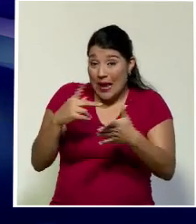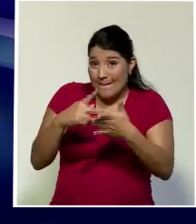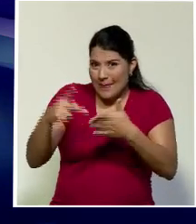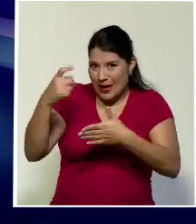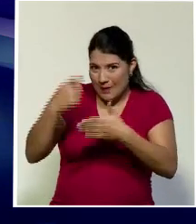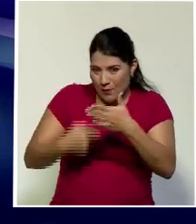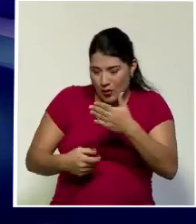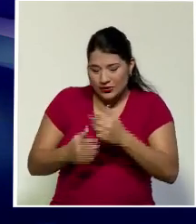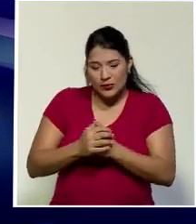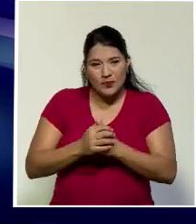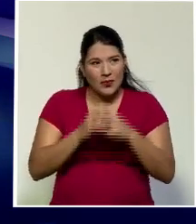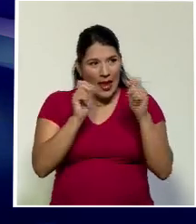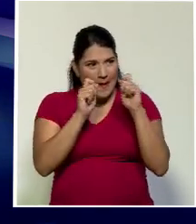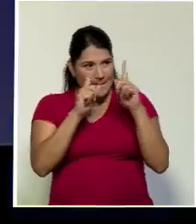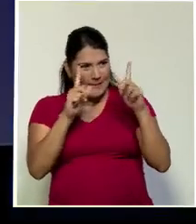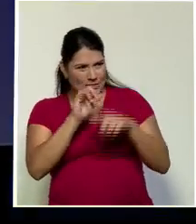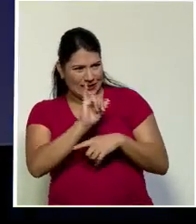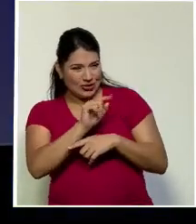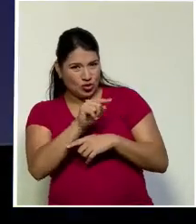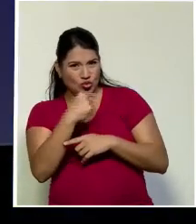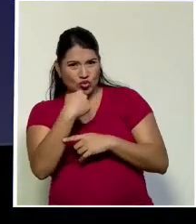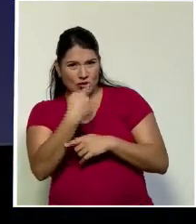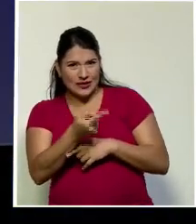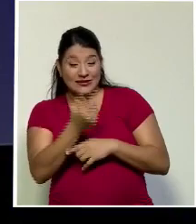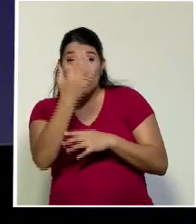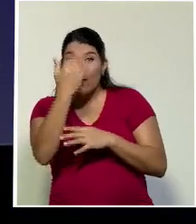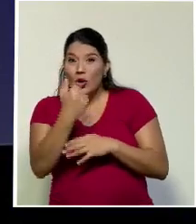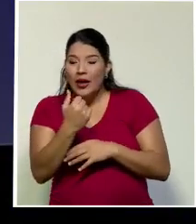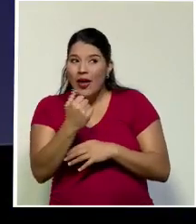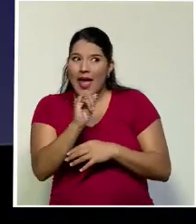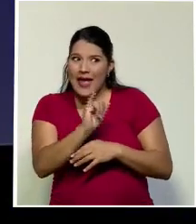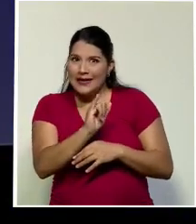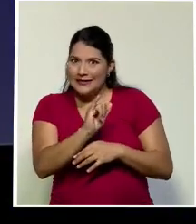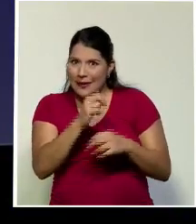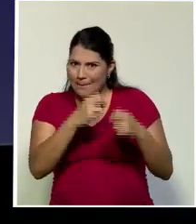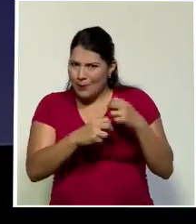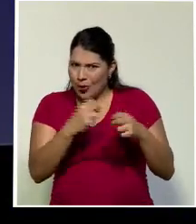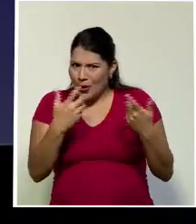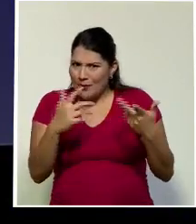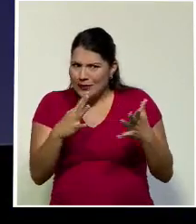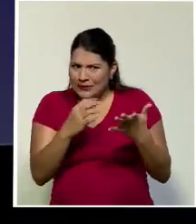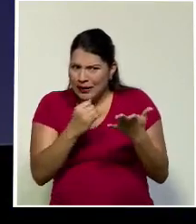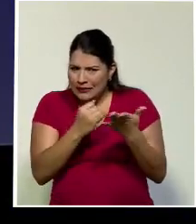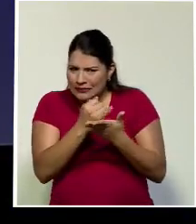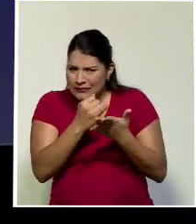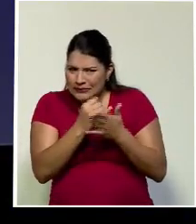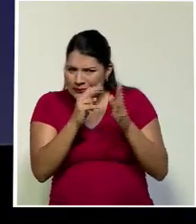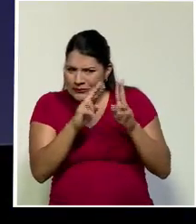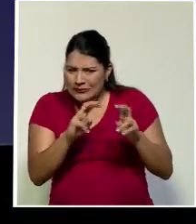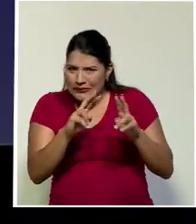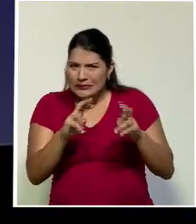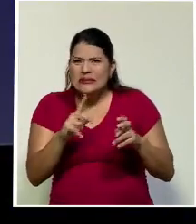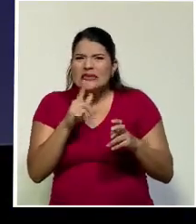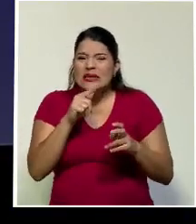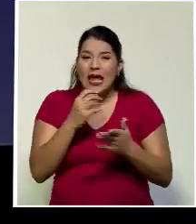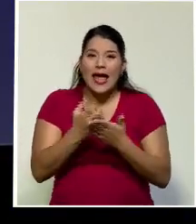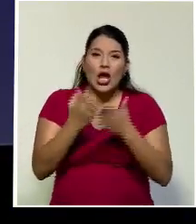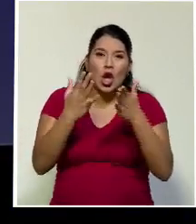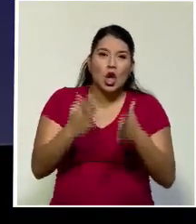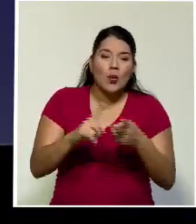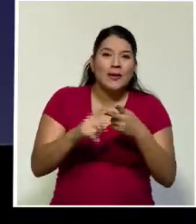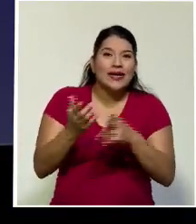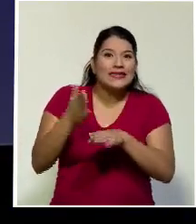impresionante esto que dice, porque no es un problema que no está estudiado. Los economistas, los especialistas en